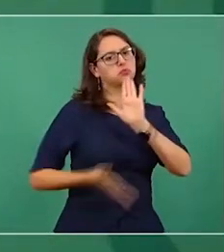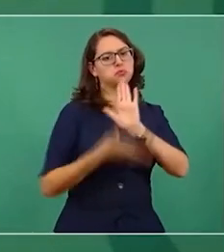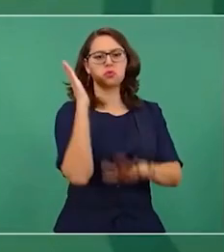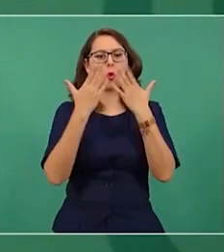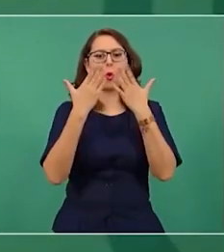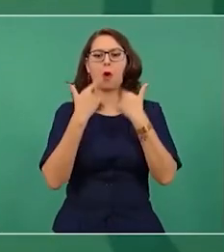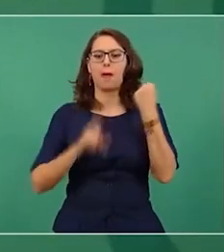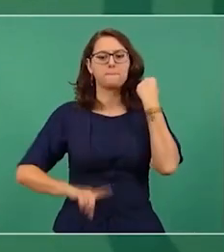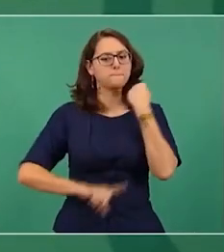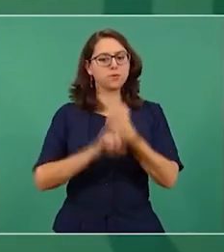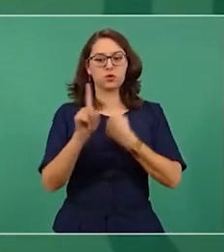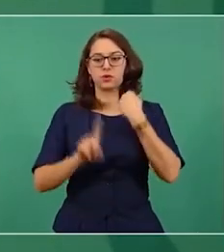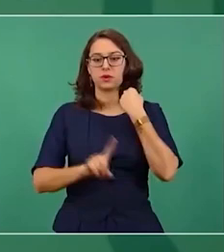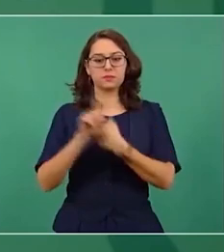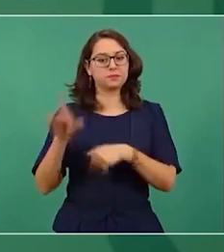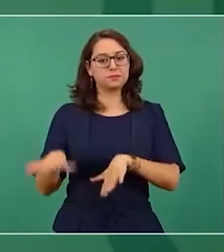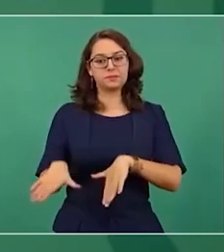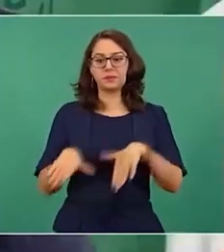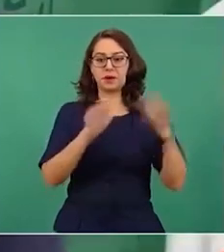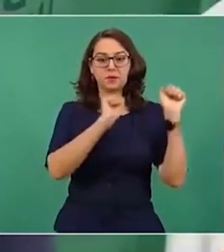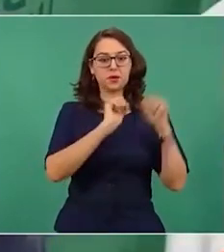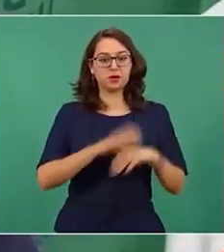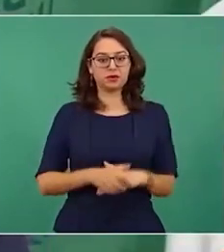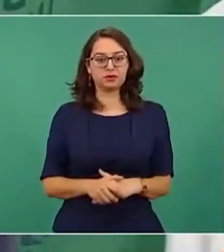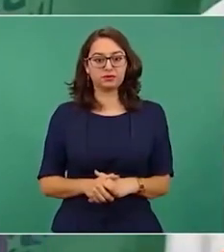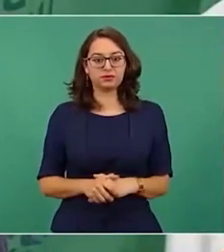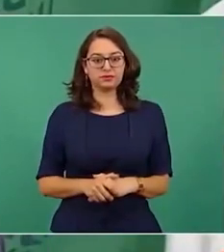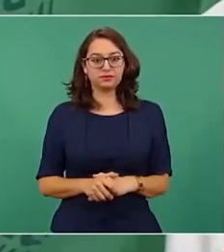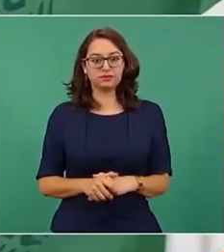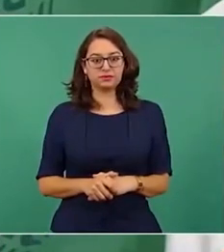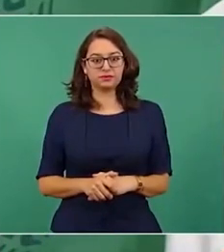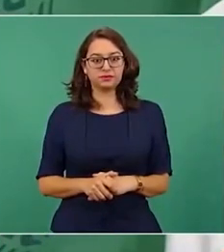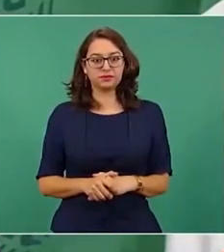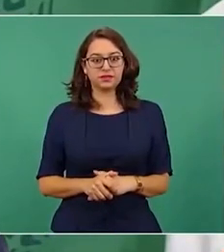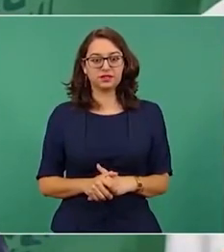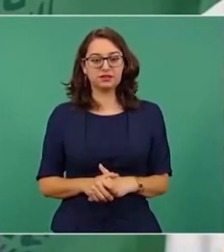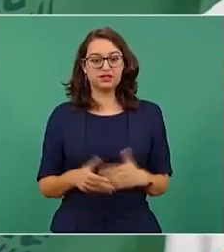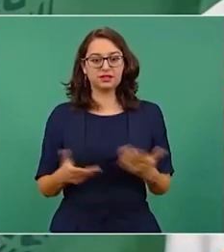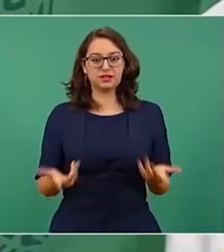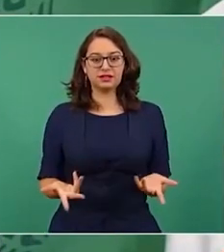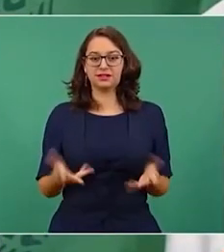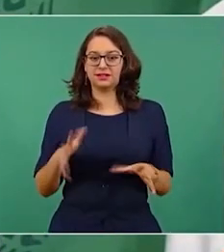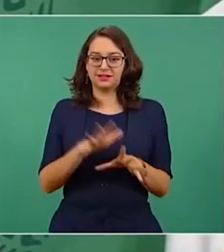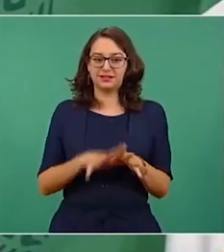es más aunque no se llegue al 40%